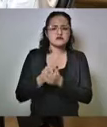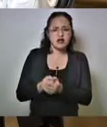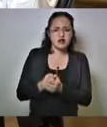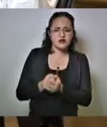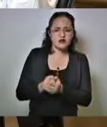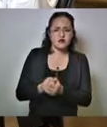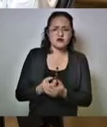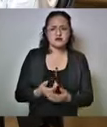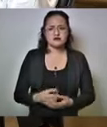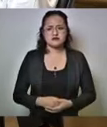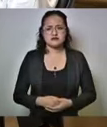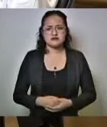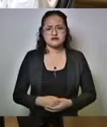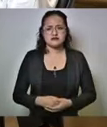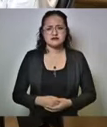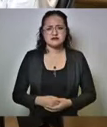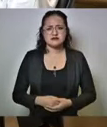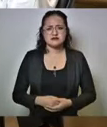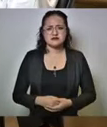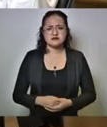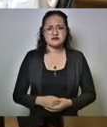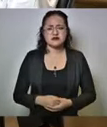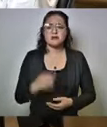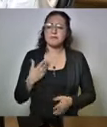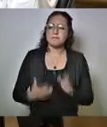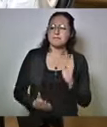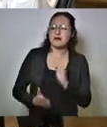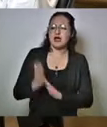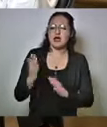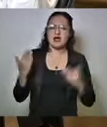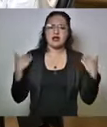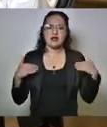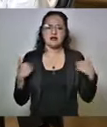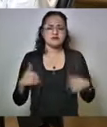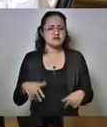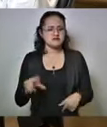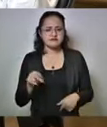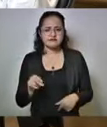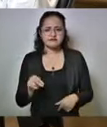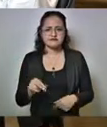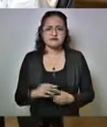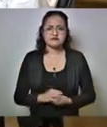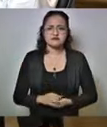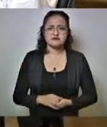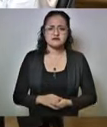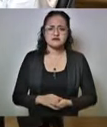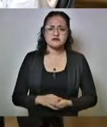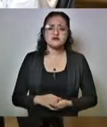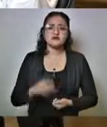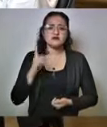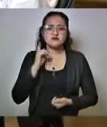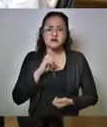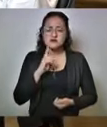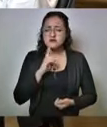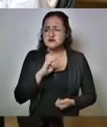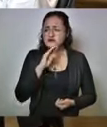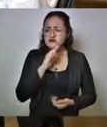más que irnos a festejar con ellas. Ellas están aisladas,